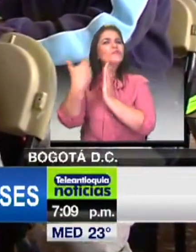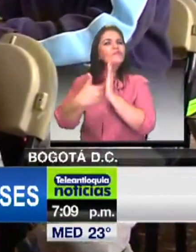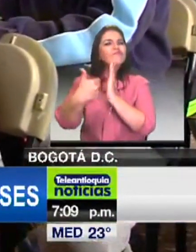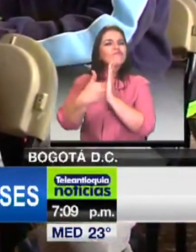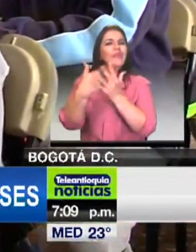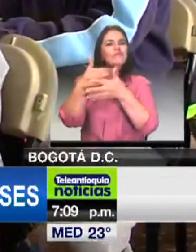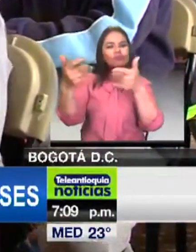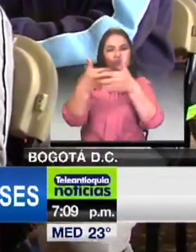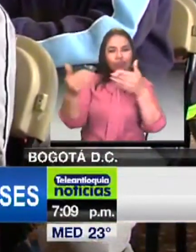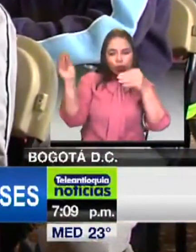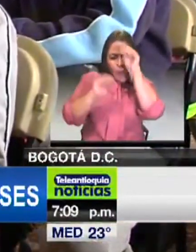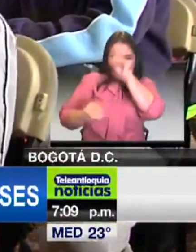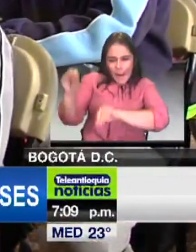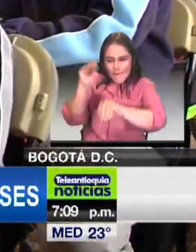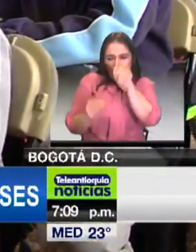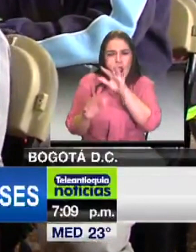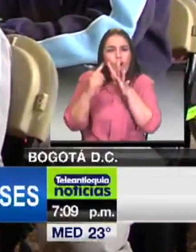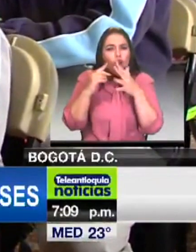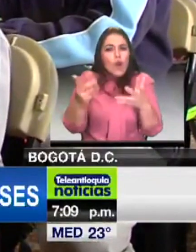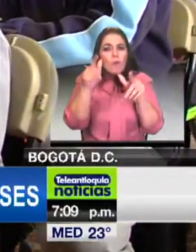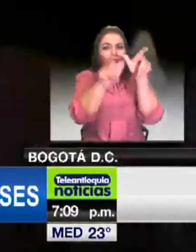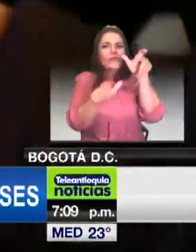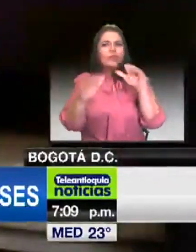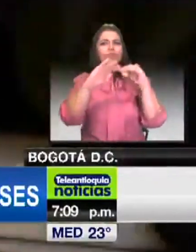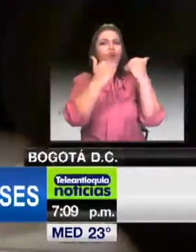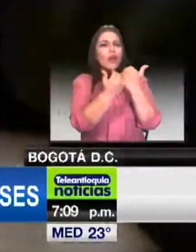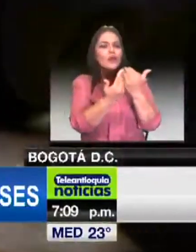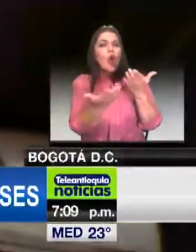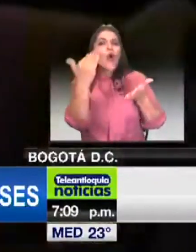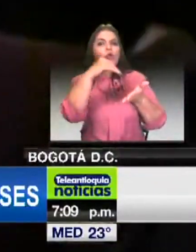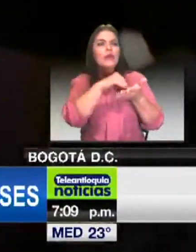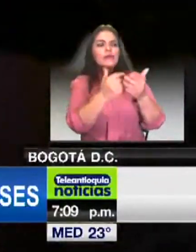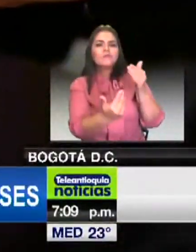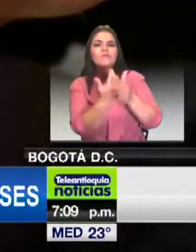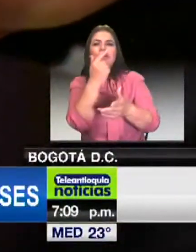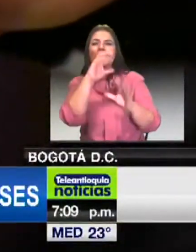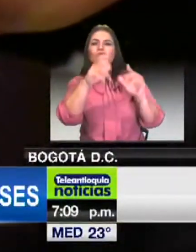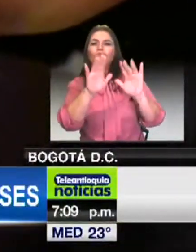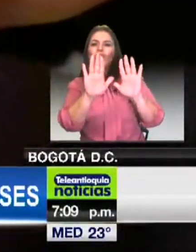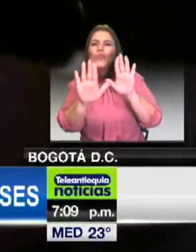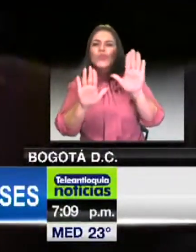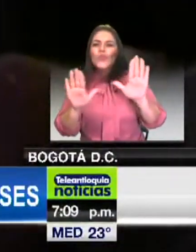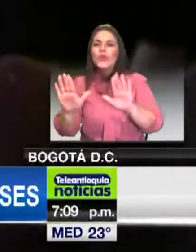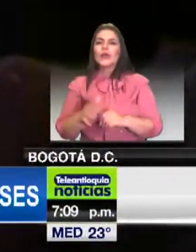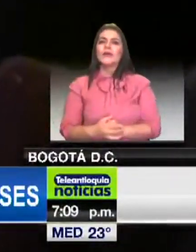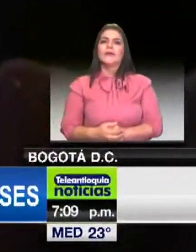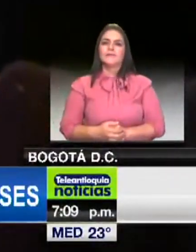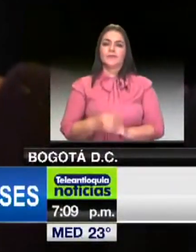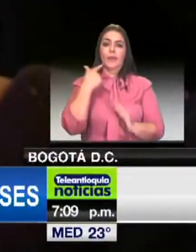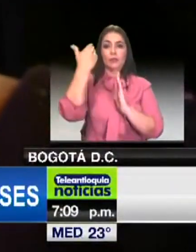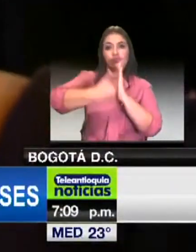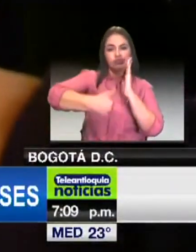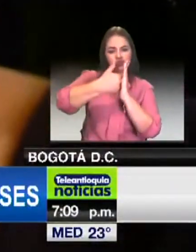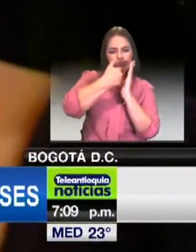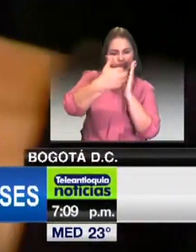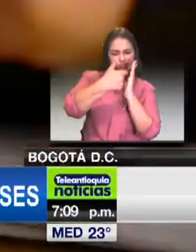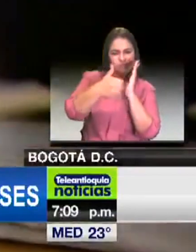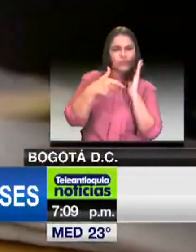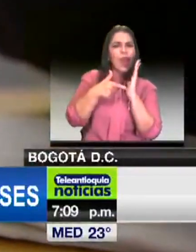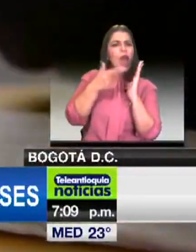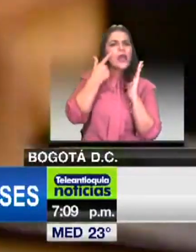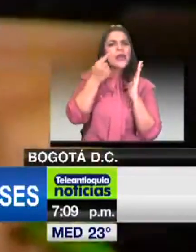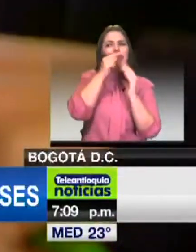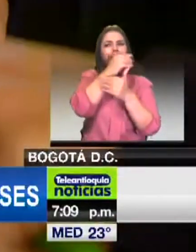educación y casi presencial para las instituciones oficiales y no oficiales del territorio colombiano. El documento contempla las medidas de